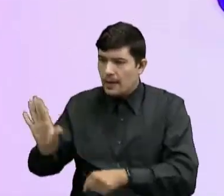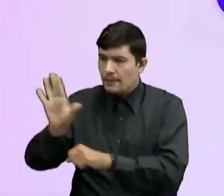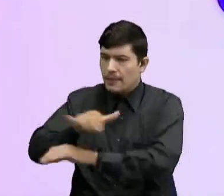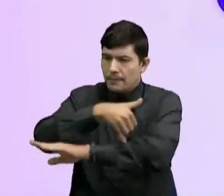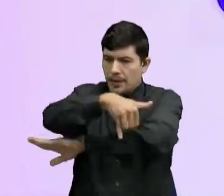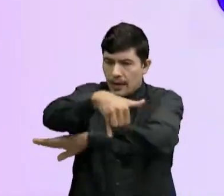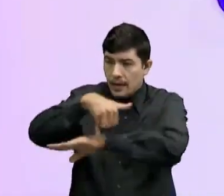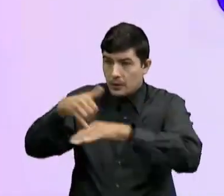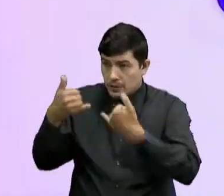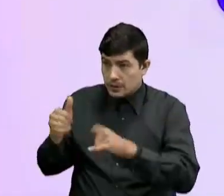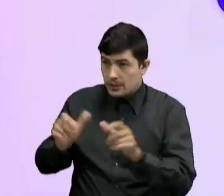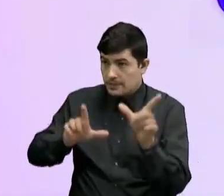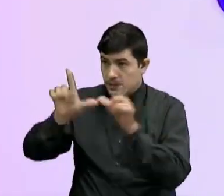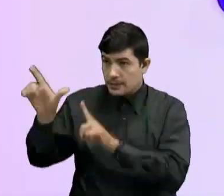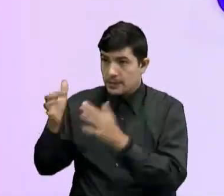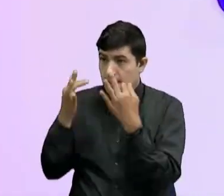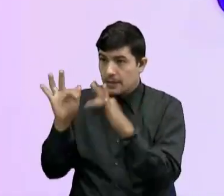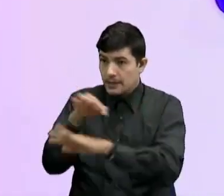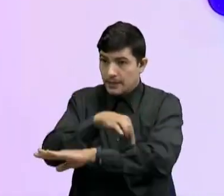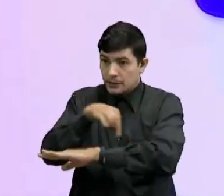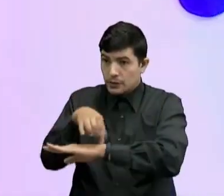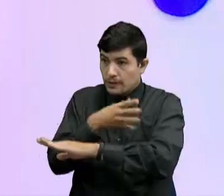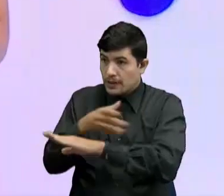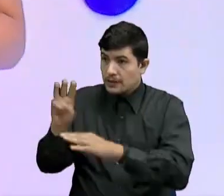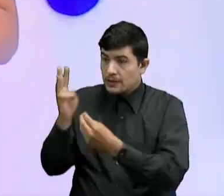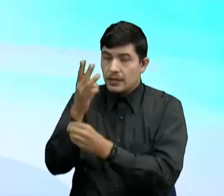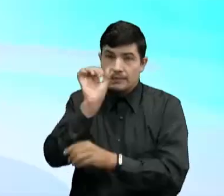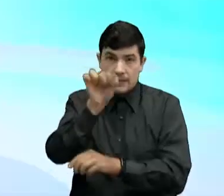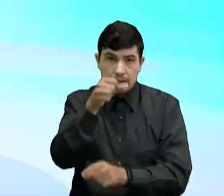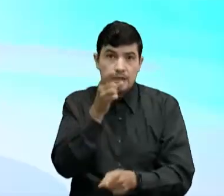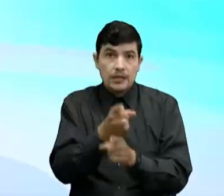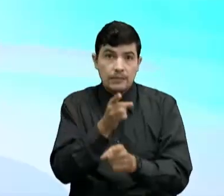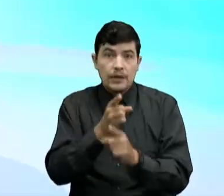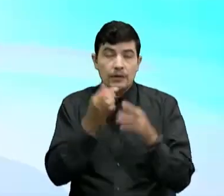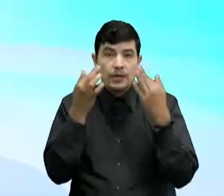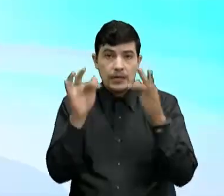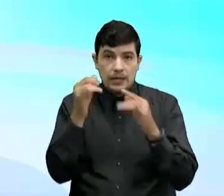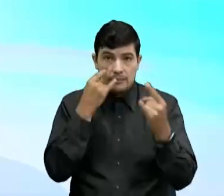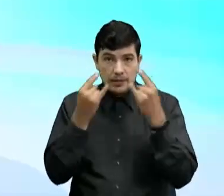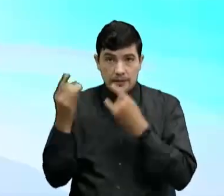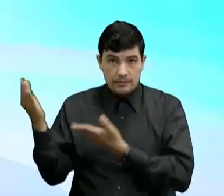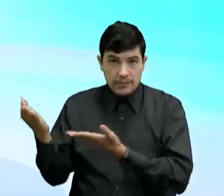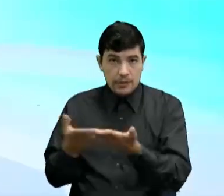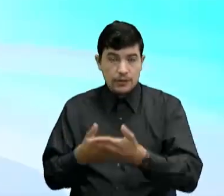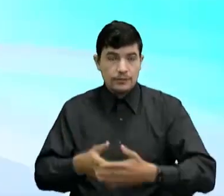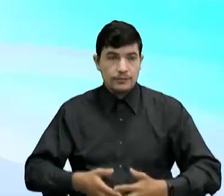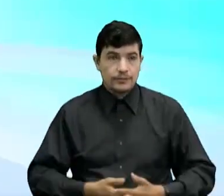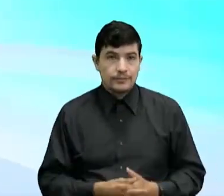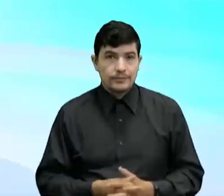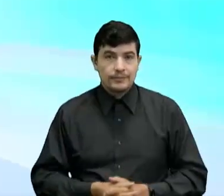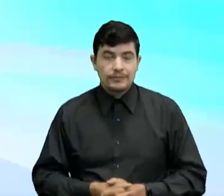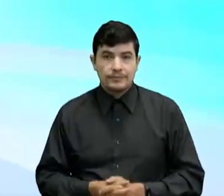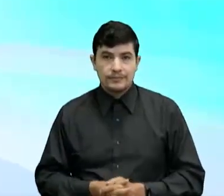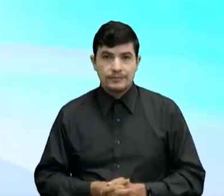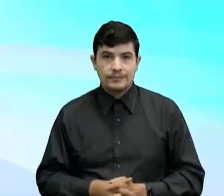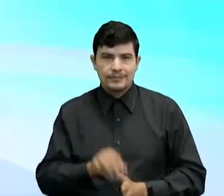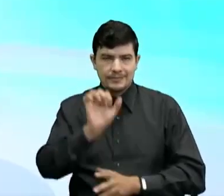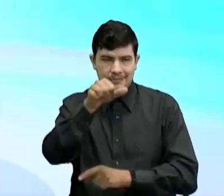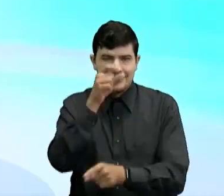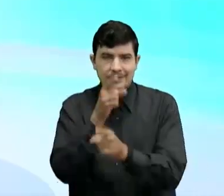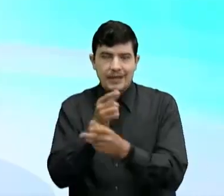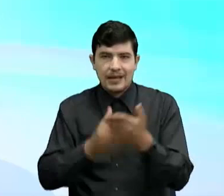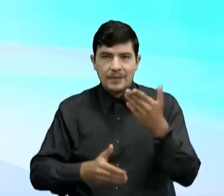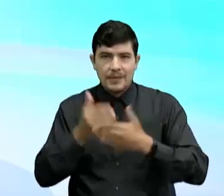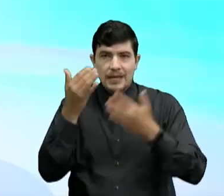existen en los chicos ¿Tenemos tarea para ellos? Claro, sí señora Tenemos una tarea muy interesante ¿Qué te parece si pasamos a verla? Bueno, vamos a ver entonces La tarea